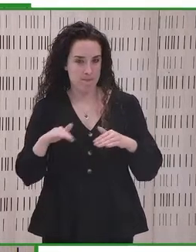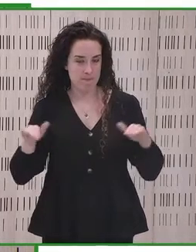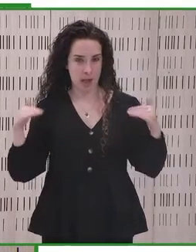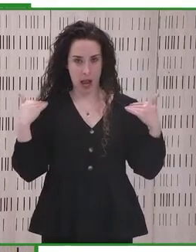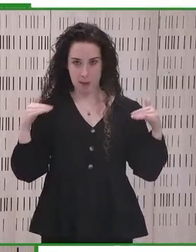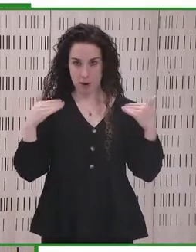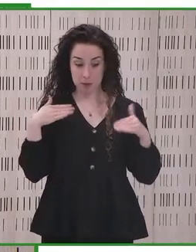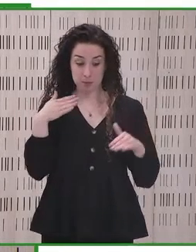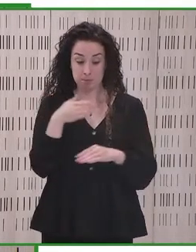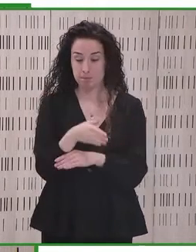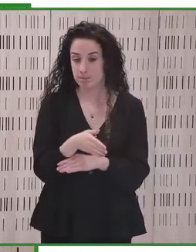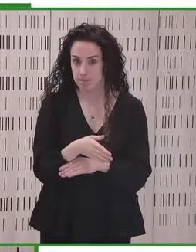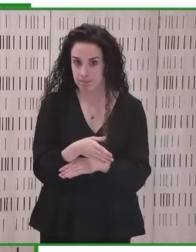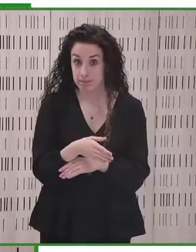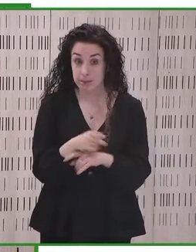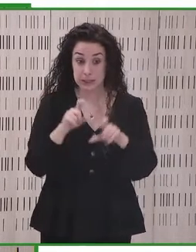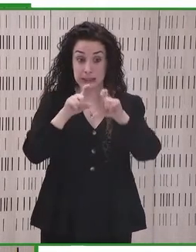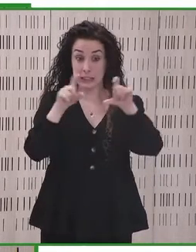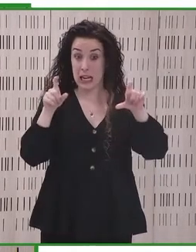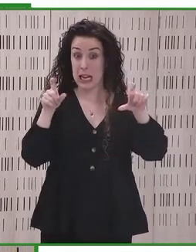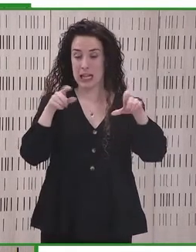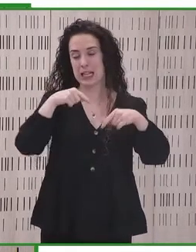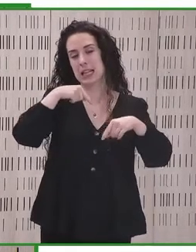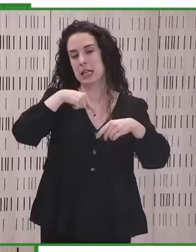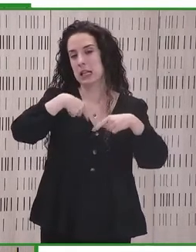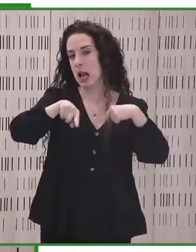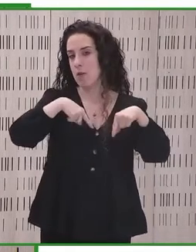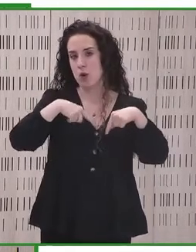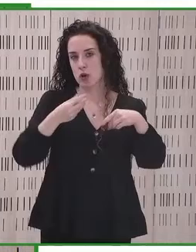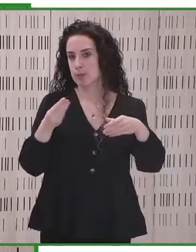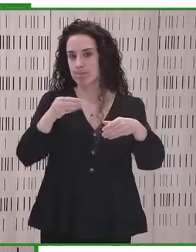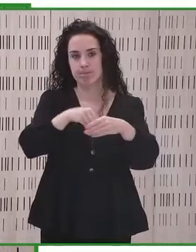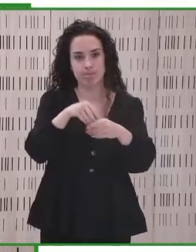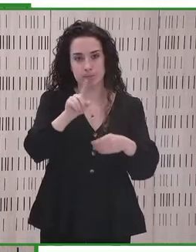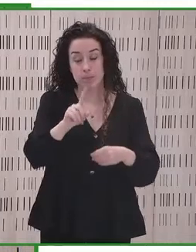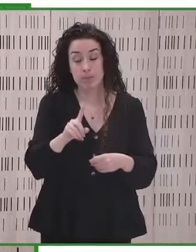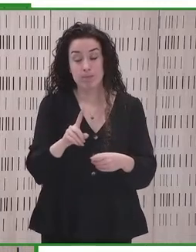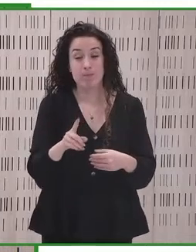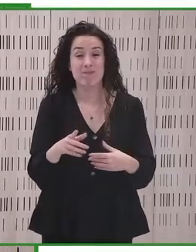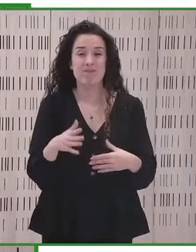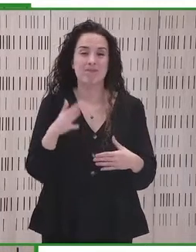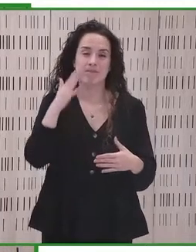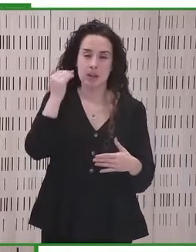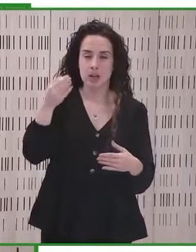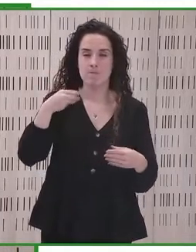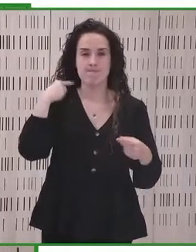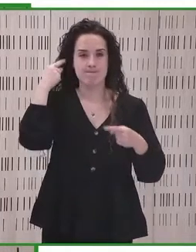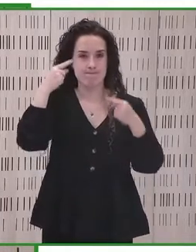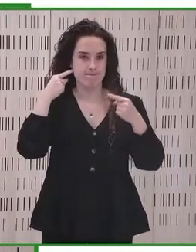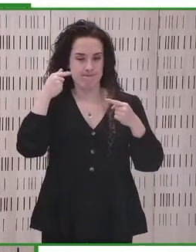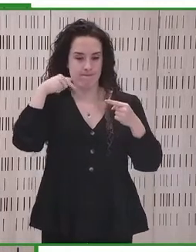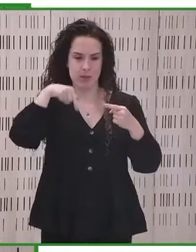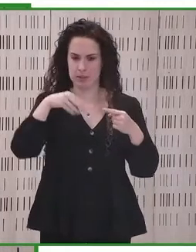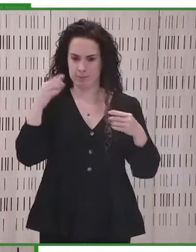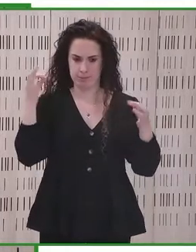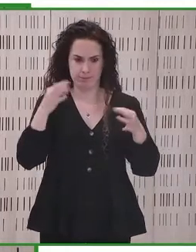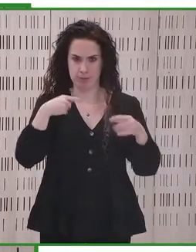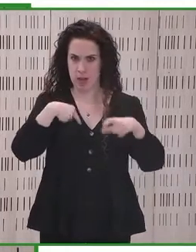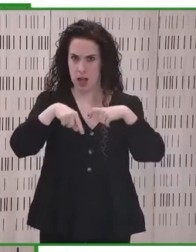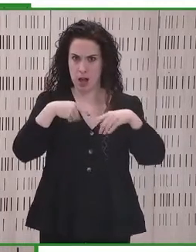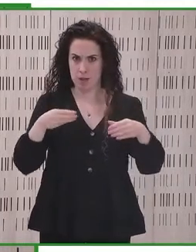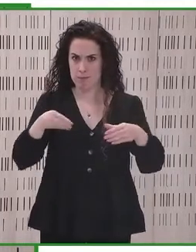El transporte, por ejemplo, no se incluye y debería de estar considerado directamente por defecto.